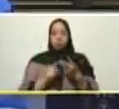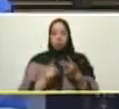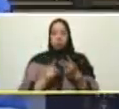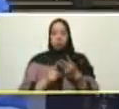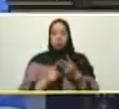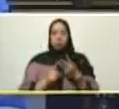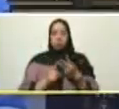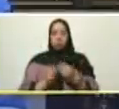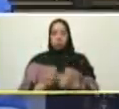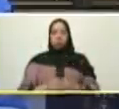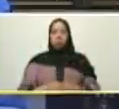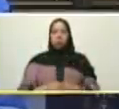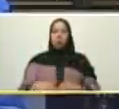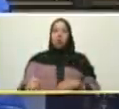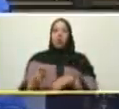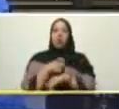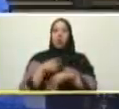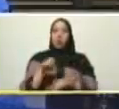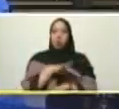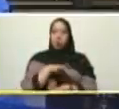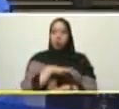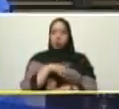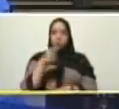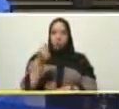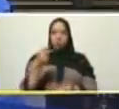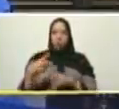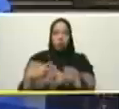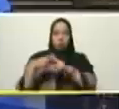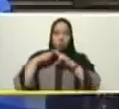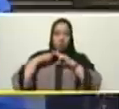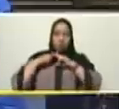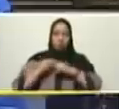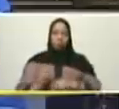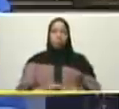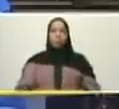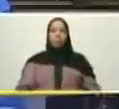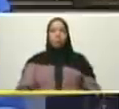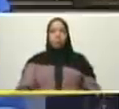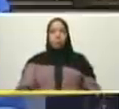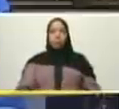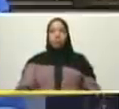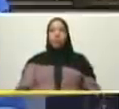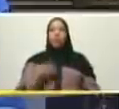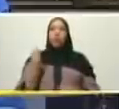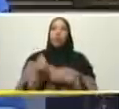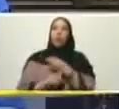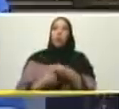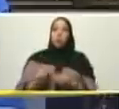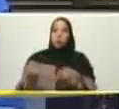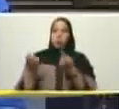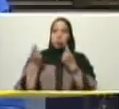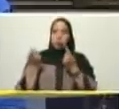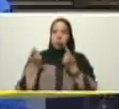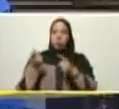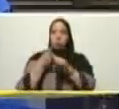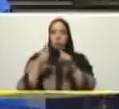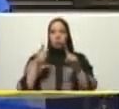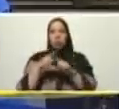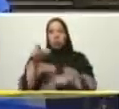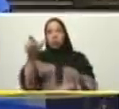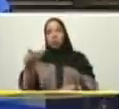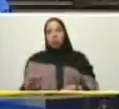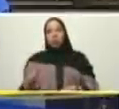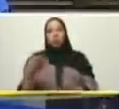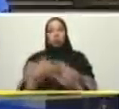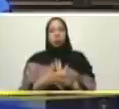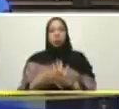gestiona tu crédito se llamaría como instrumento de crédito diseñado por el beneficiario según